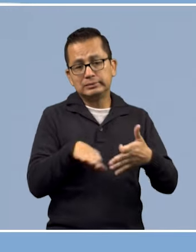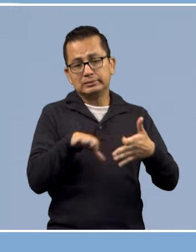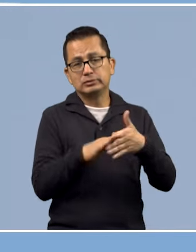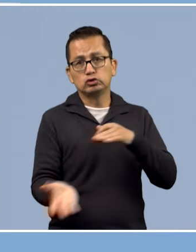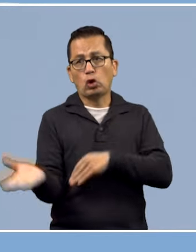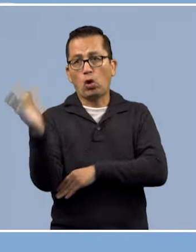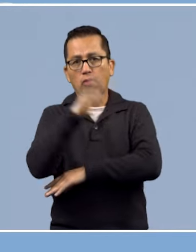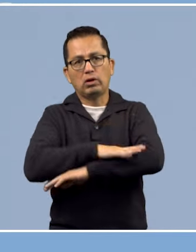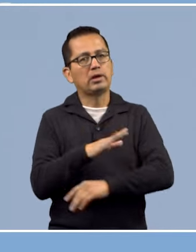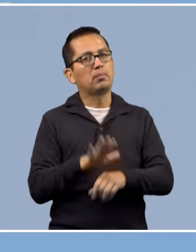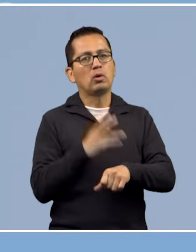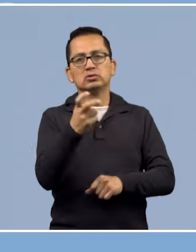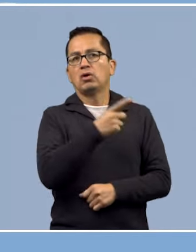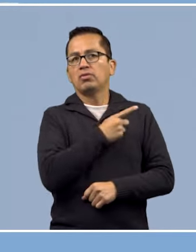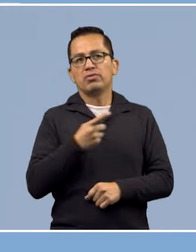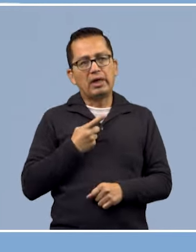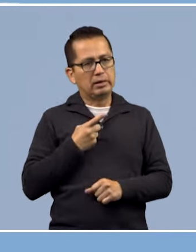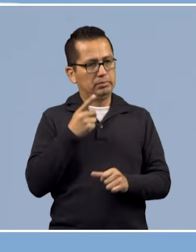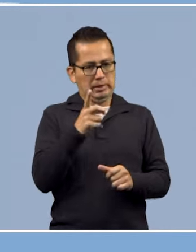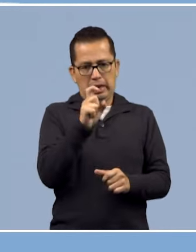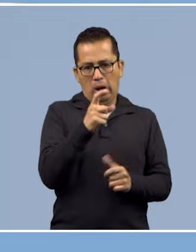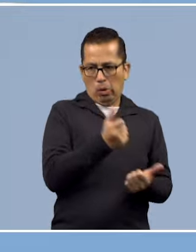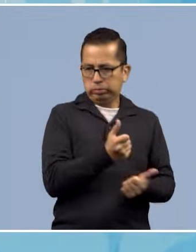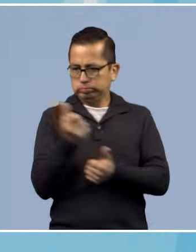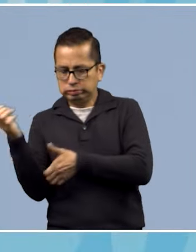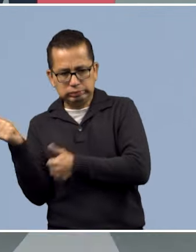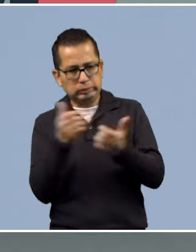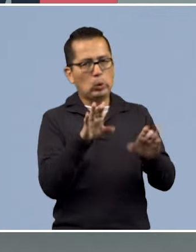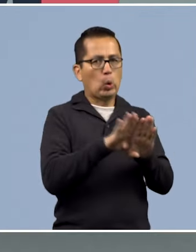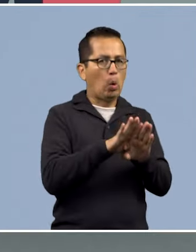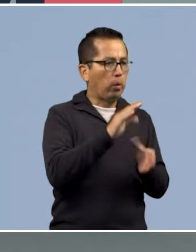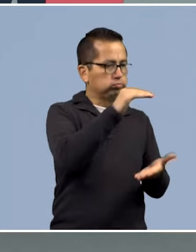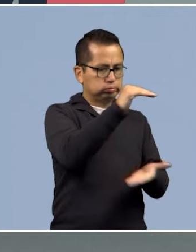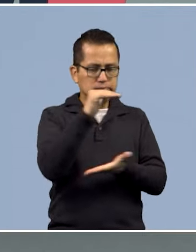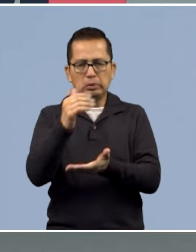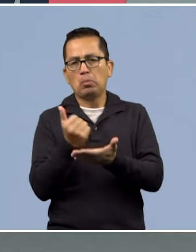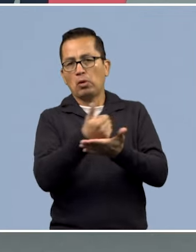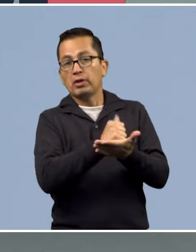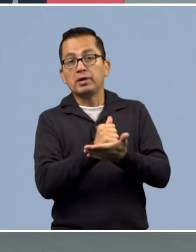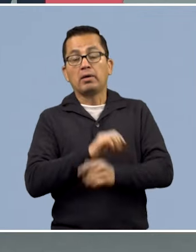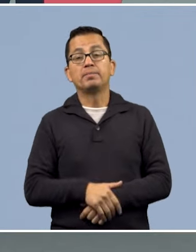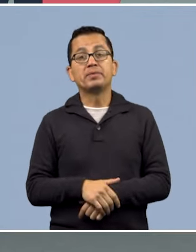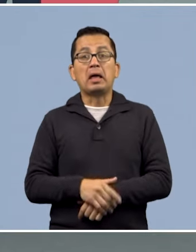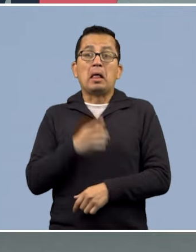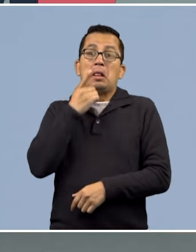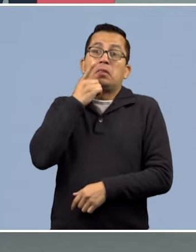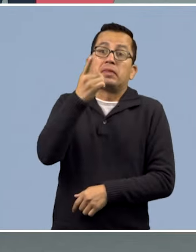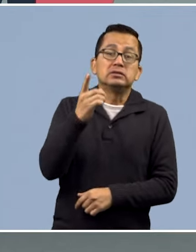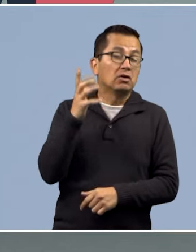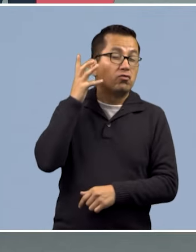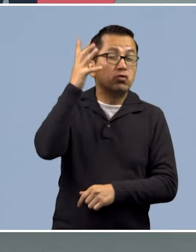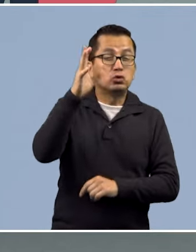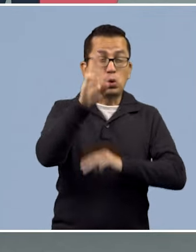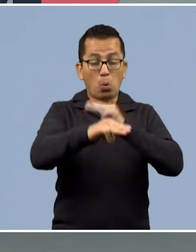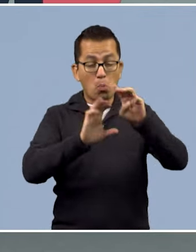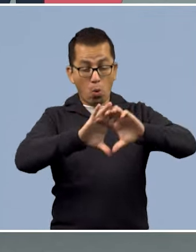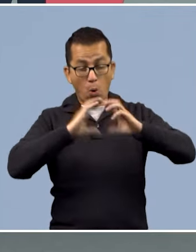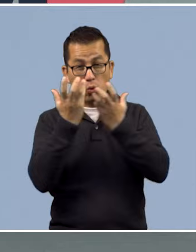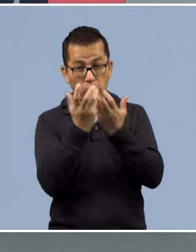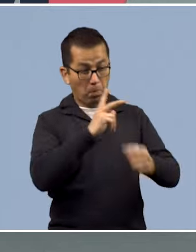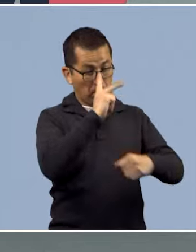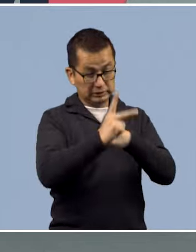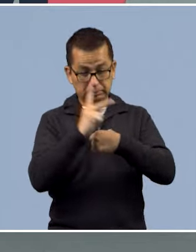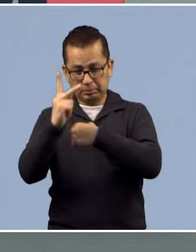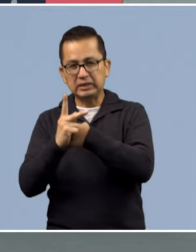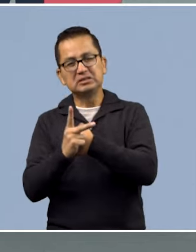nuestros accesorios indispensables para ir a todas partes. Se dice que en un futuro las naciones comenzarán una pelea por el